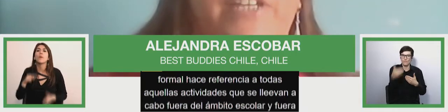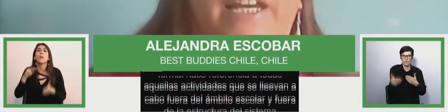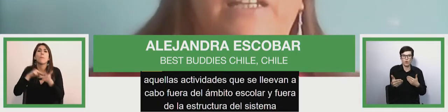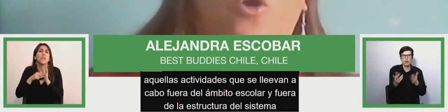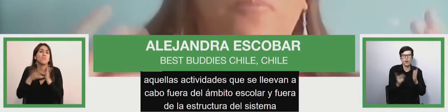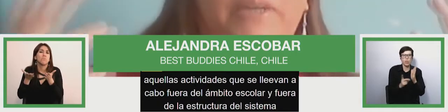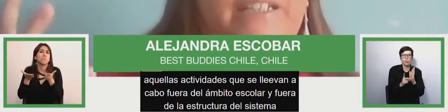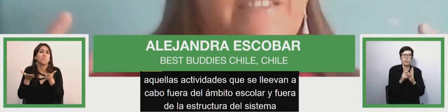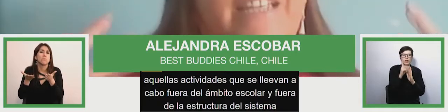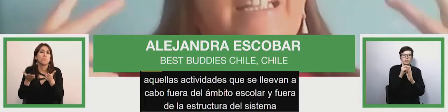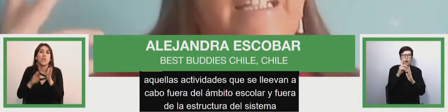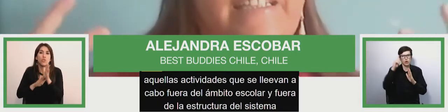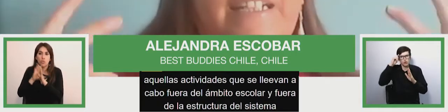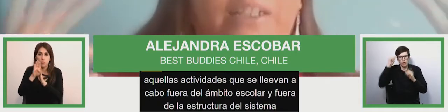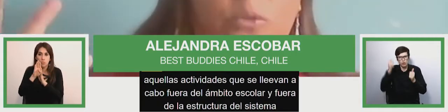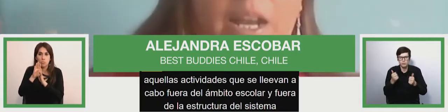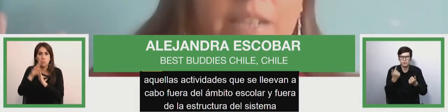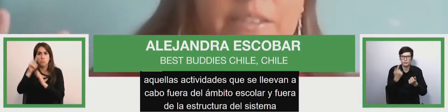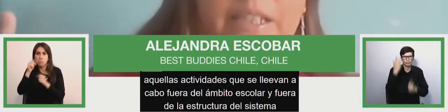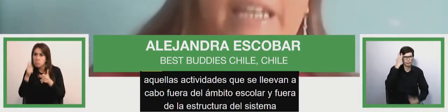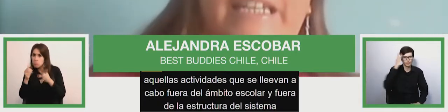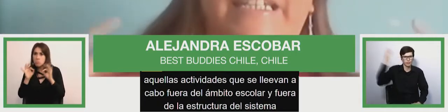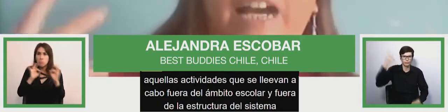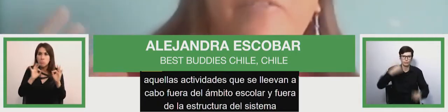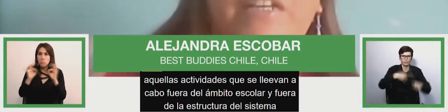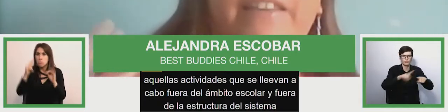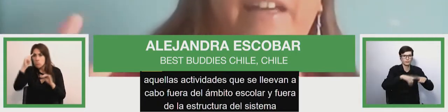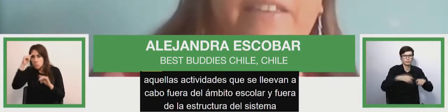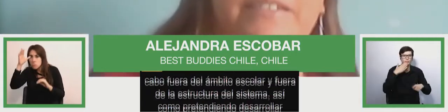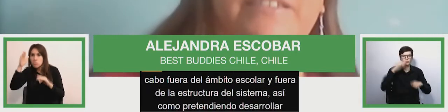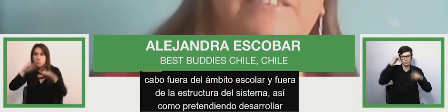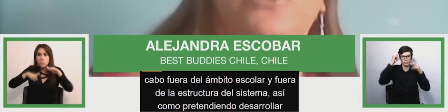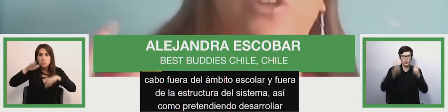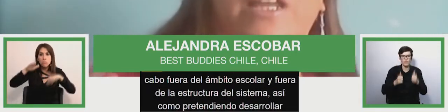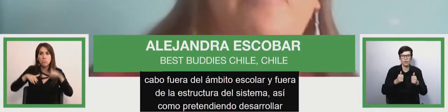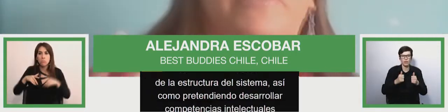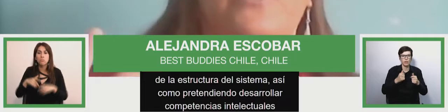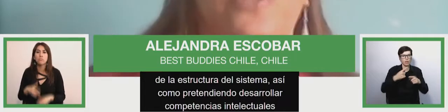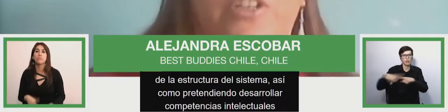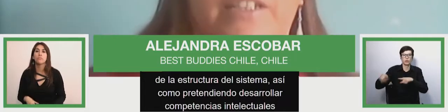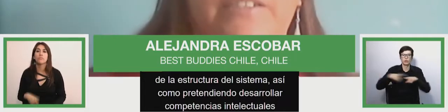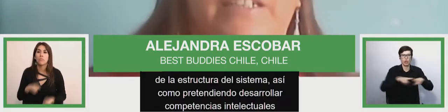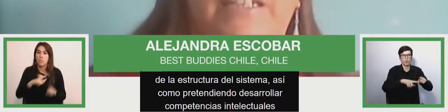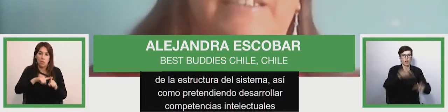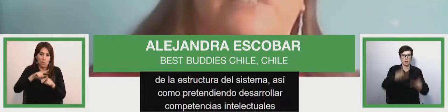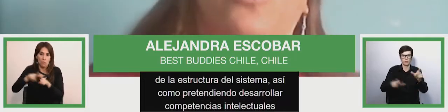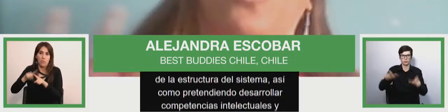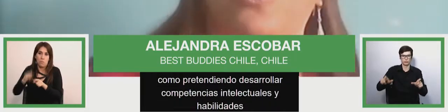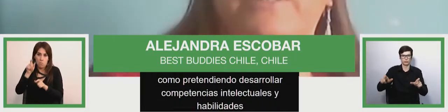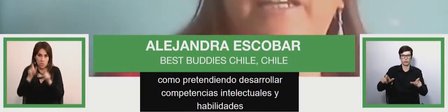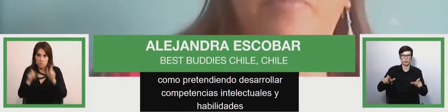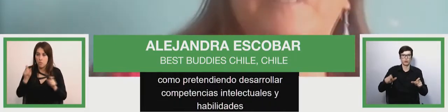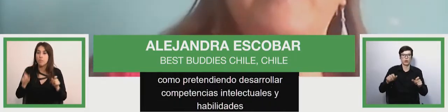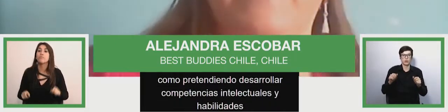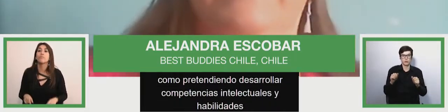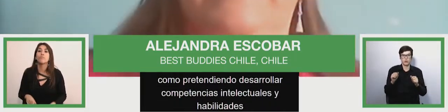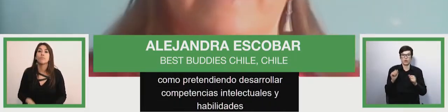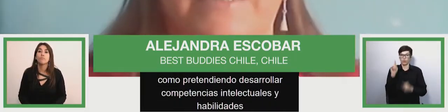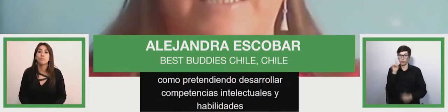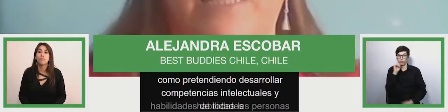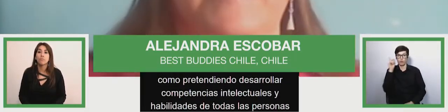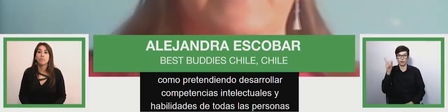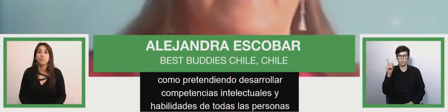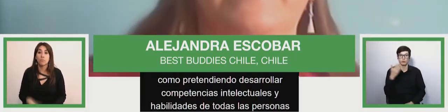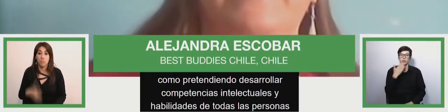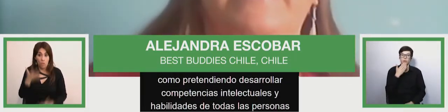desarrollar competencias intelectuales y habilidades de todas las personas, tanto con discapacidad y